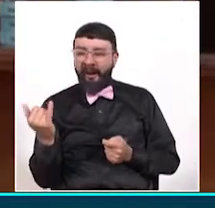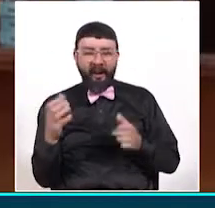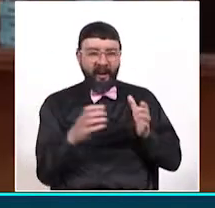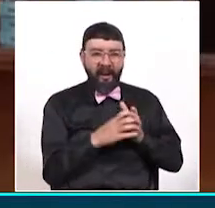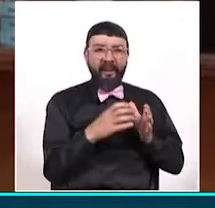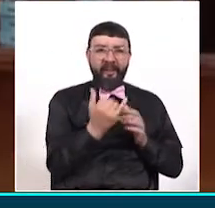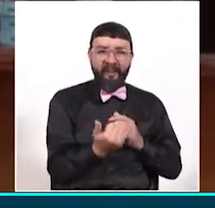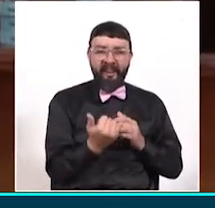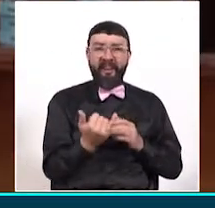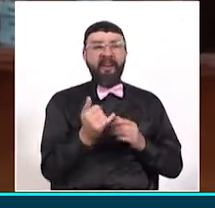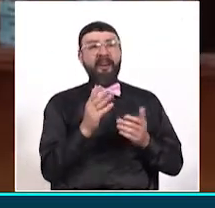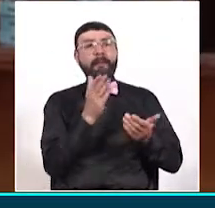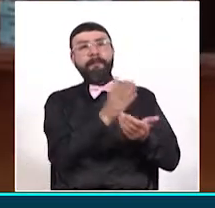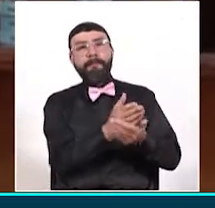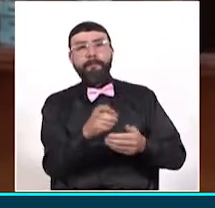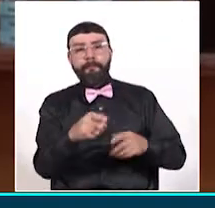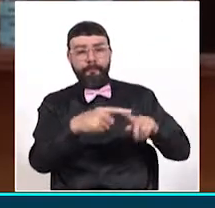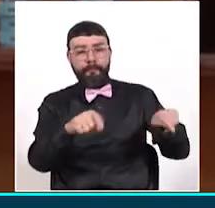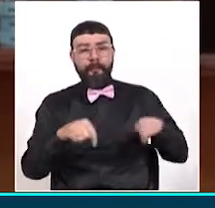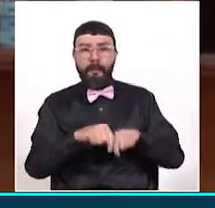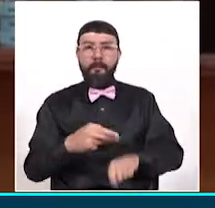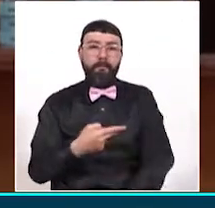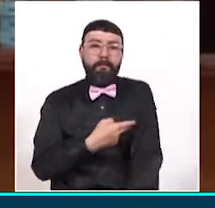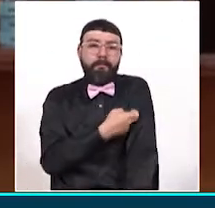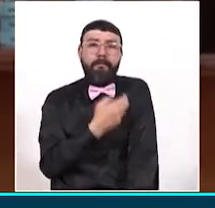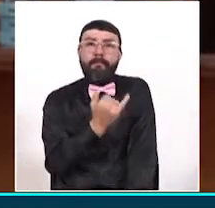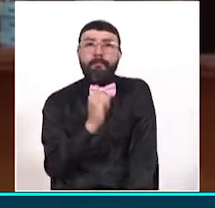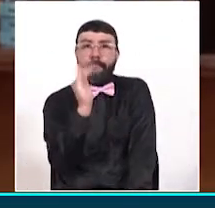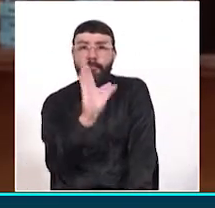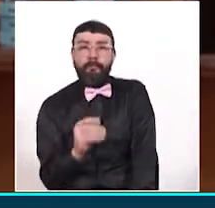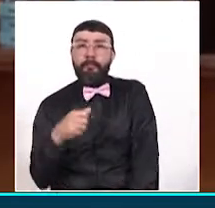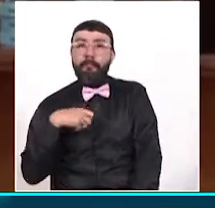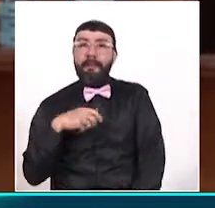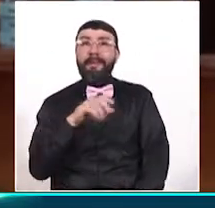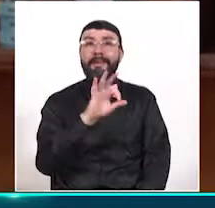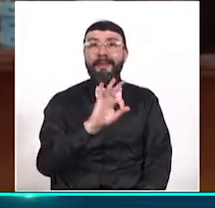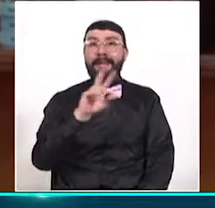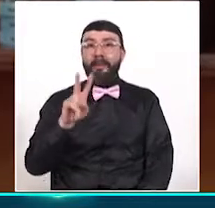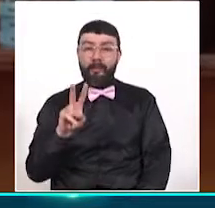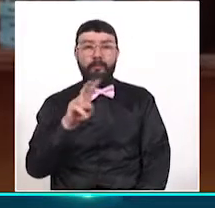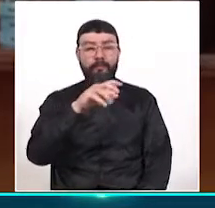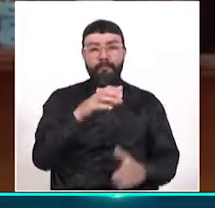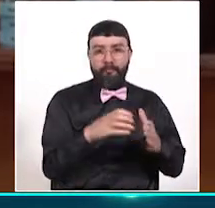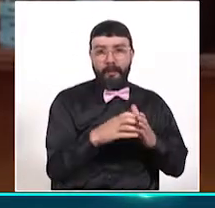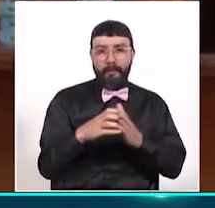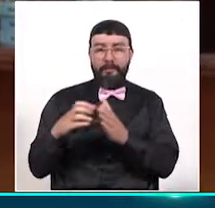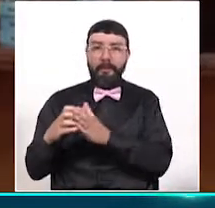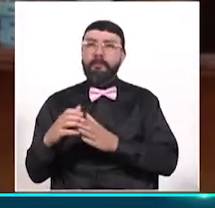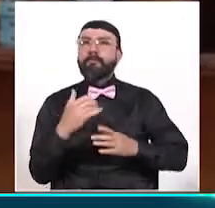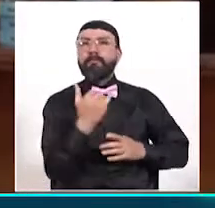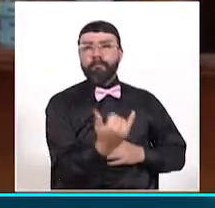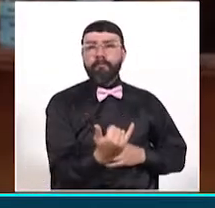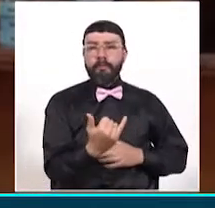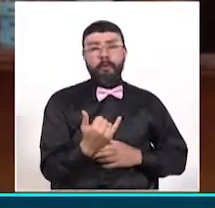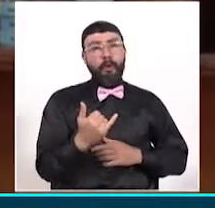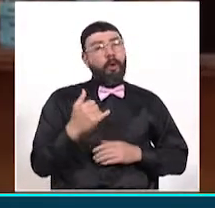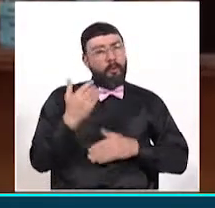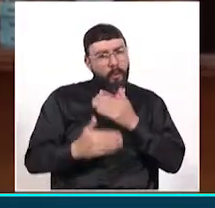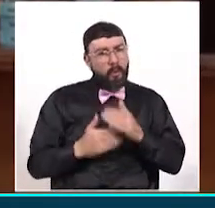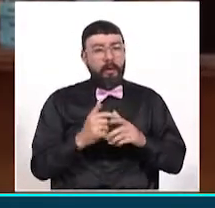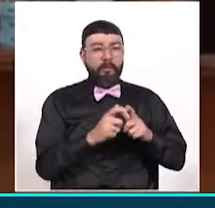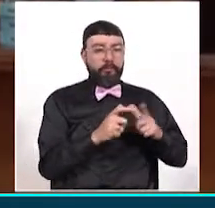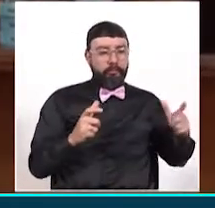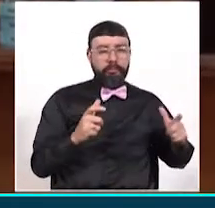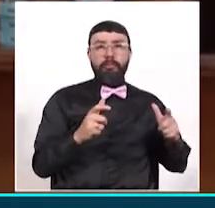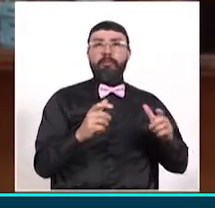de vacunación del Departamento del Quindío. Tenemos un total de 32 por el momento. La idea es ir ampliando esta